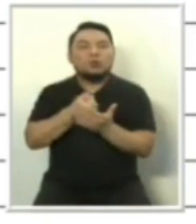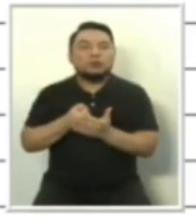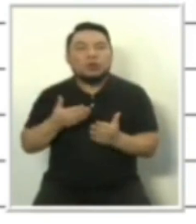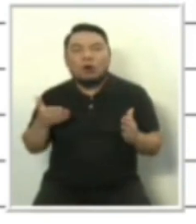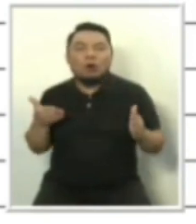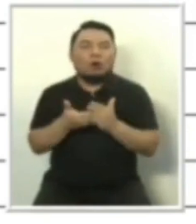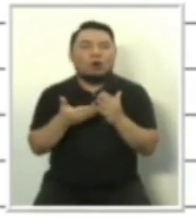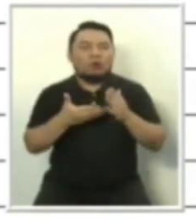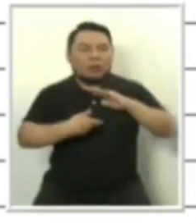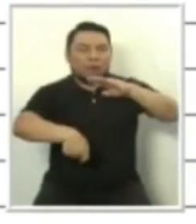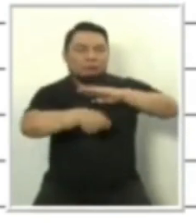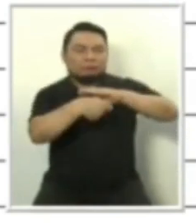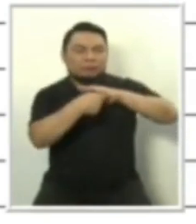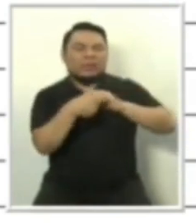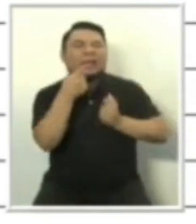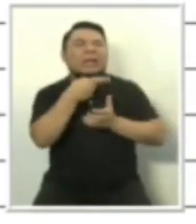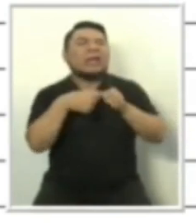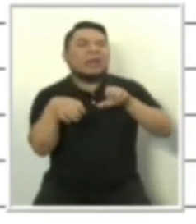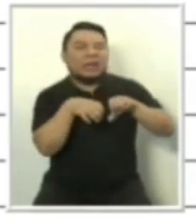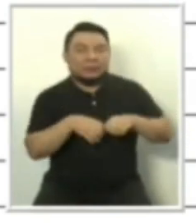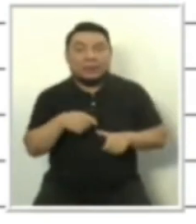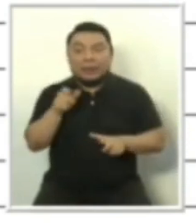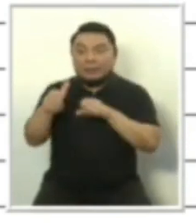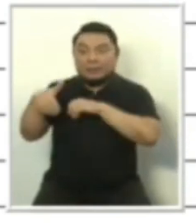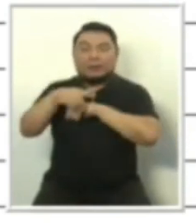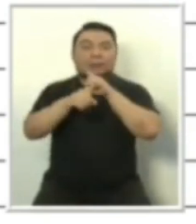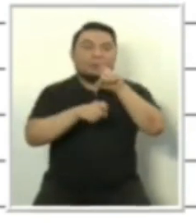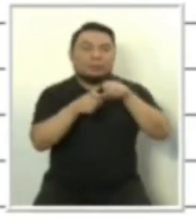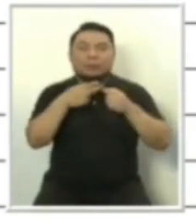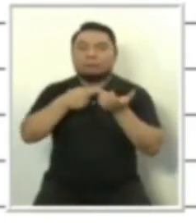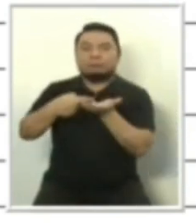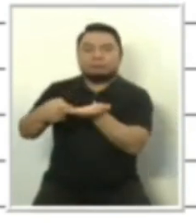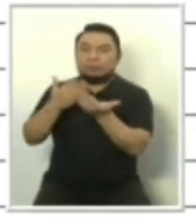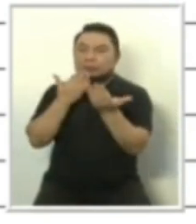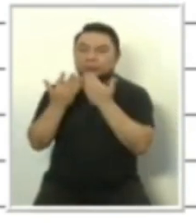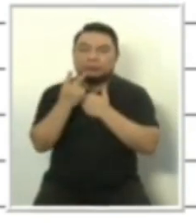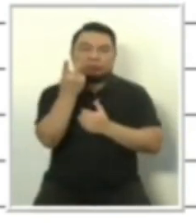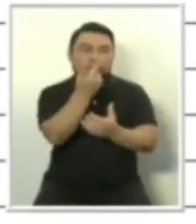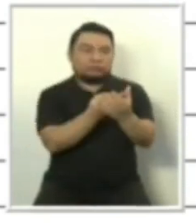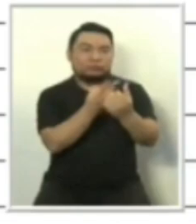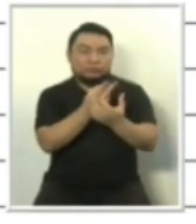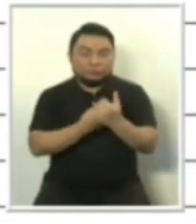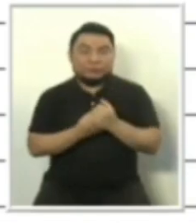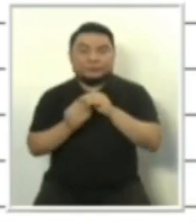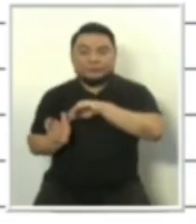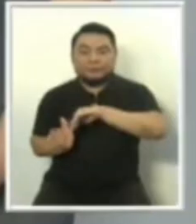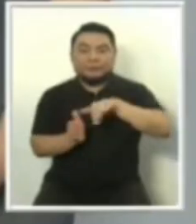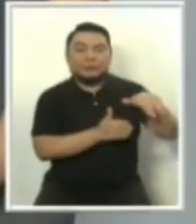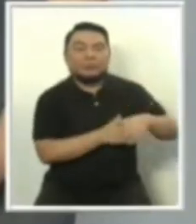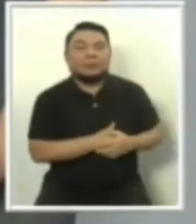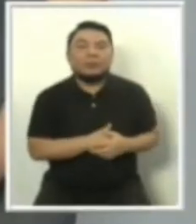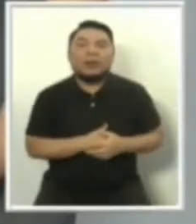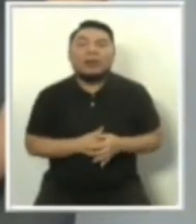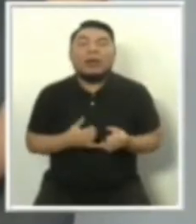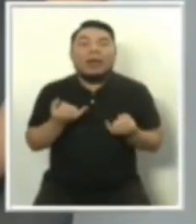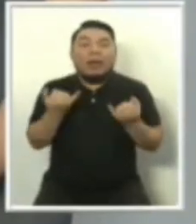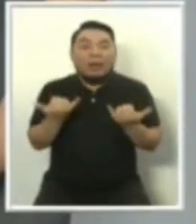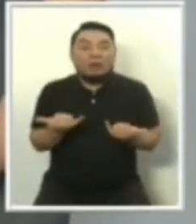que se basa en preguntas ciudadanas y luego en debates, pues en diálogos entre estas duplas. Continuamos. Intervención final.